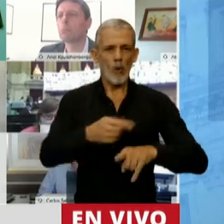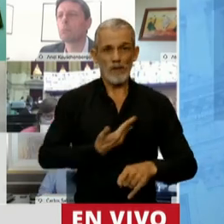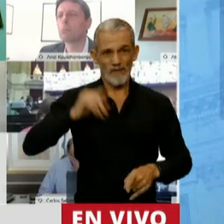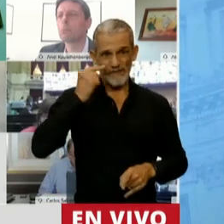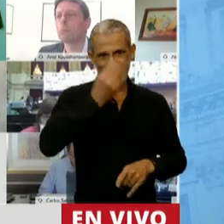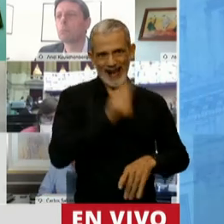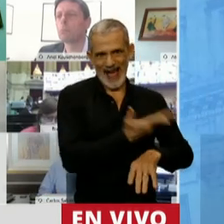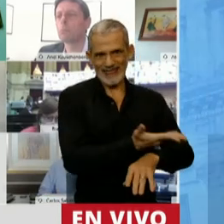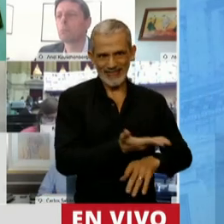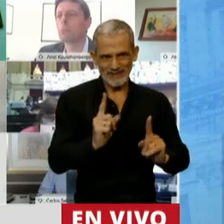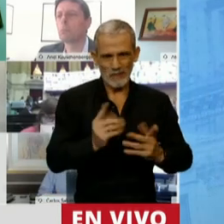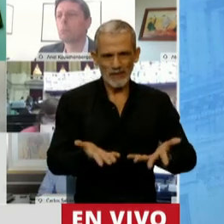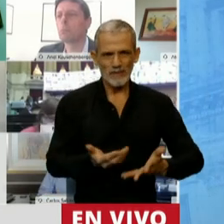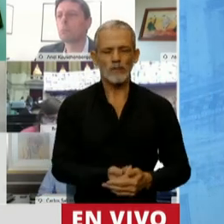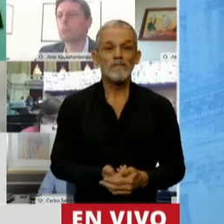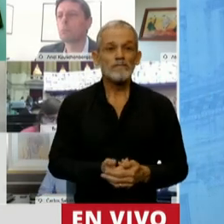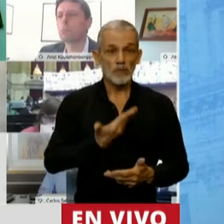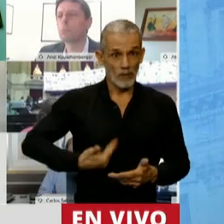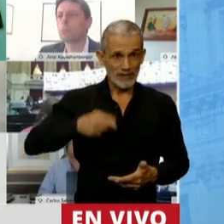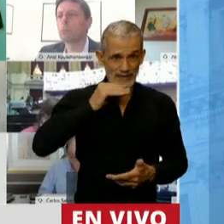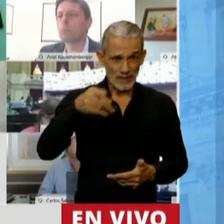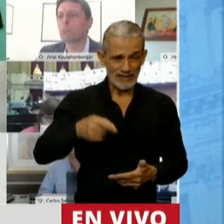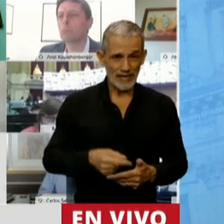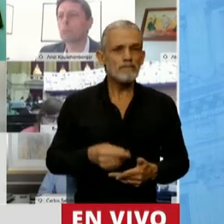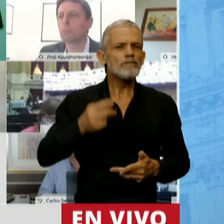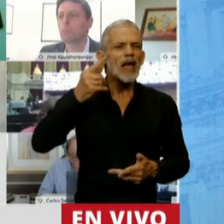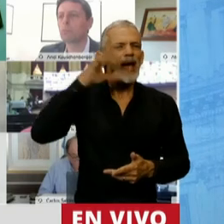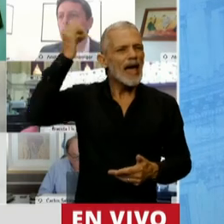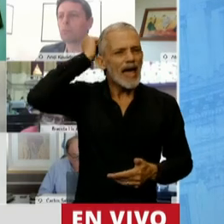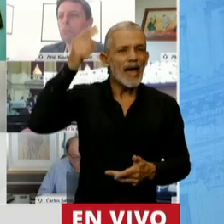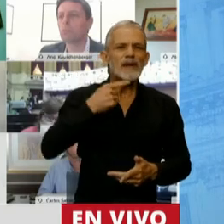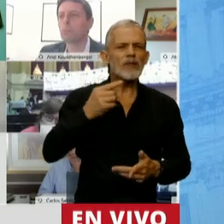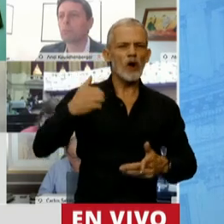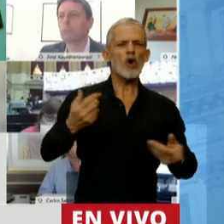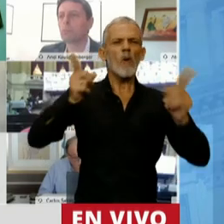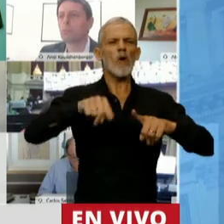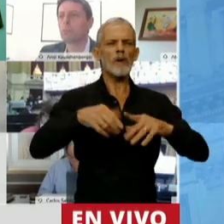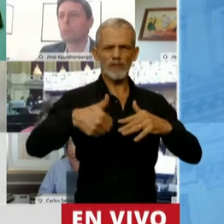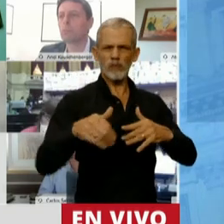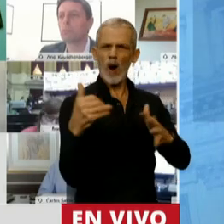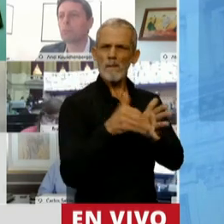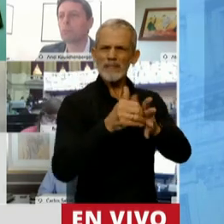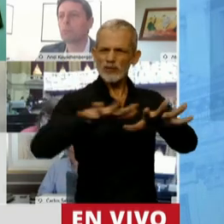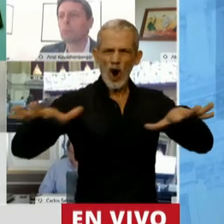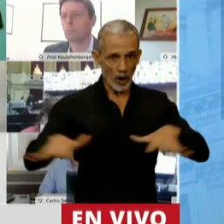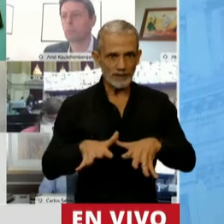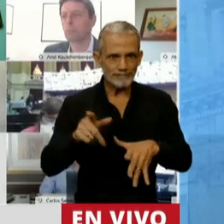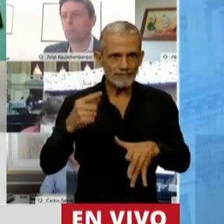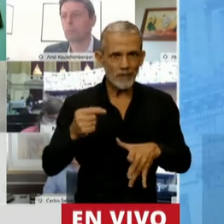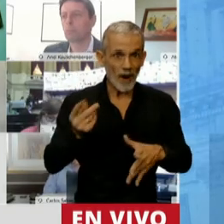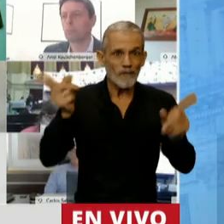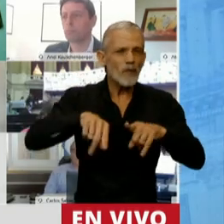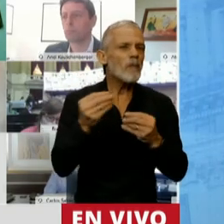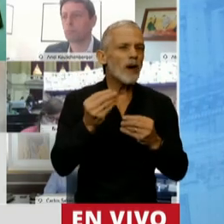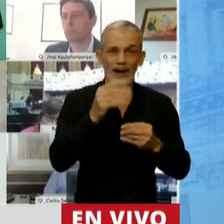Alberto Fernández hoy en día. Señor presidente, Evita dijo, volveré y seré millones y volvió porque nunca se